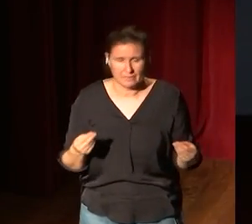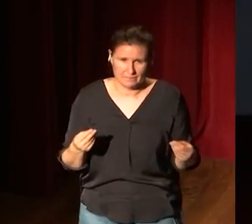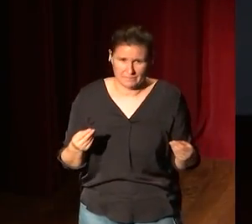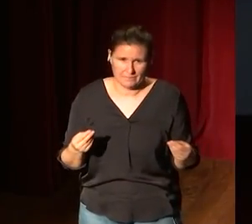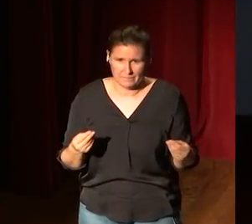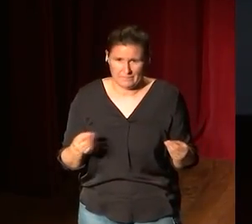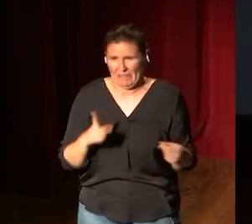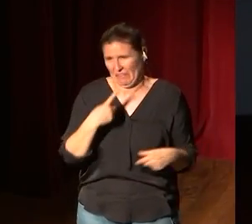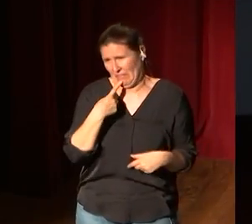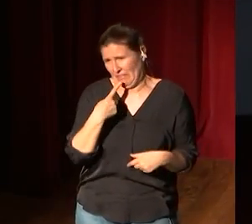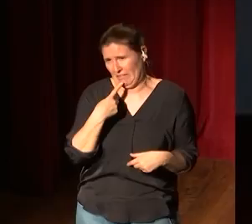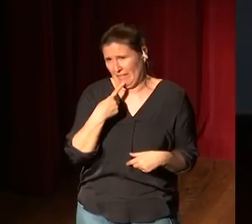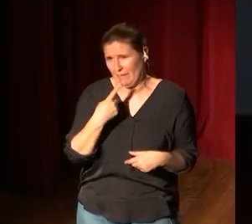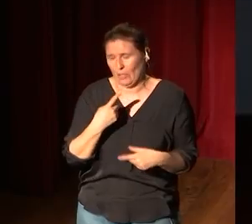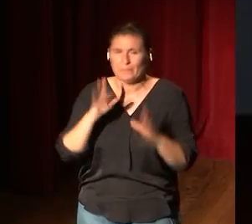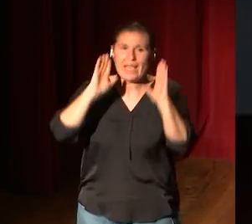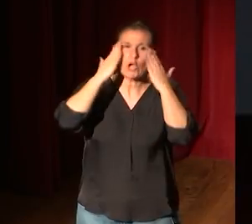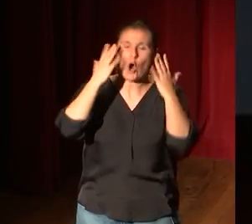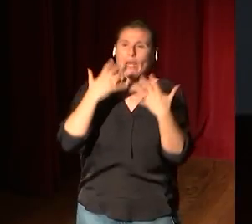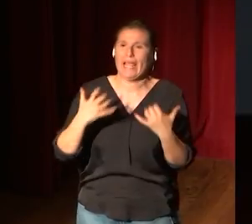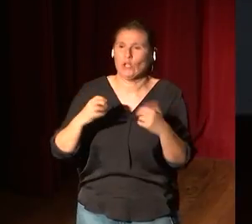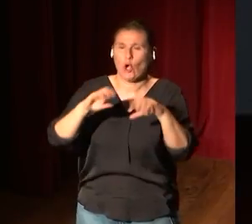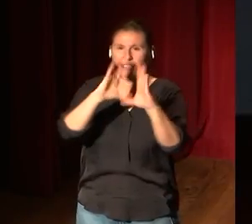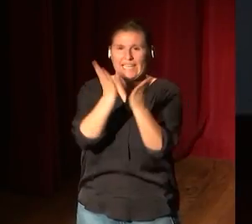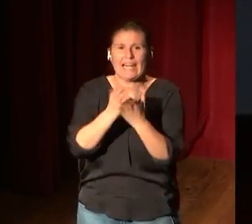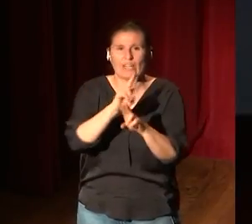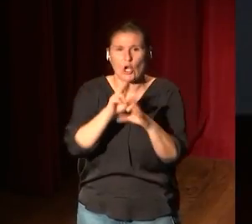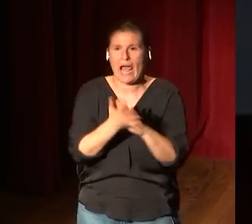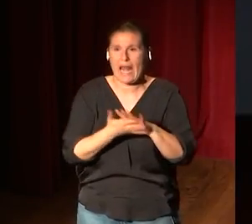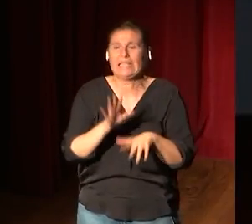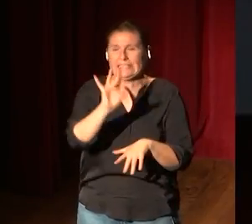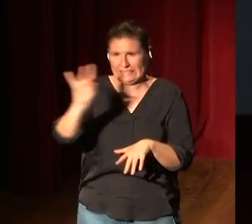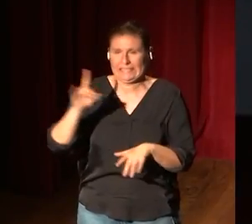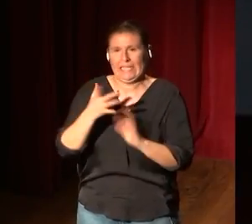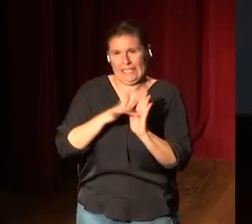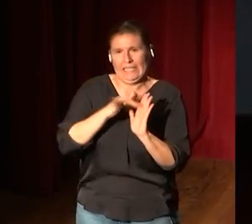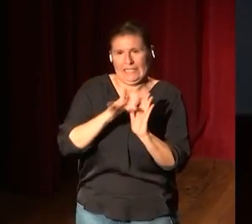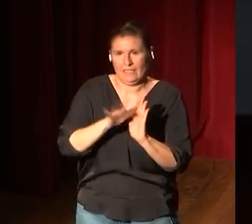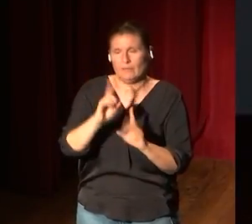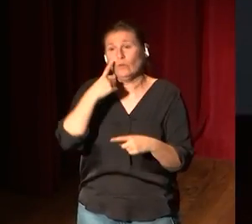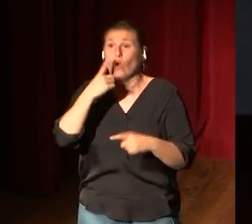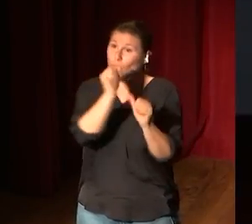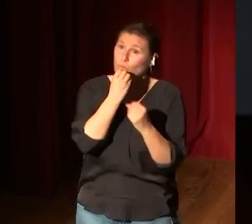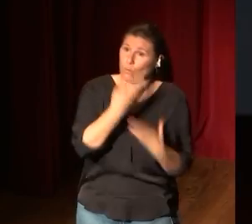que esto, esto se dice, pero en grandes congresos a nivel internacional, y es que es una buena forma, hombre, no, verás,